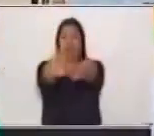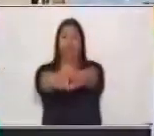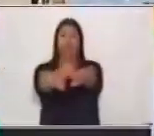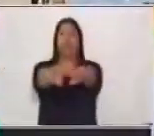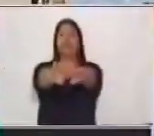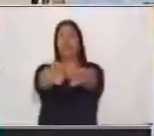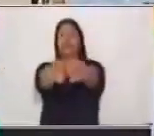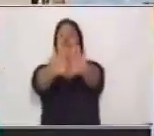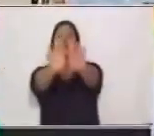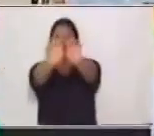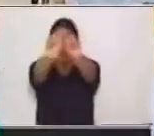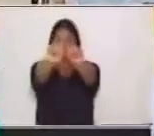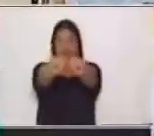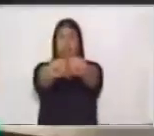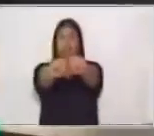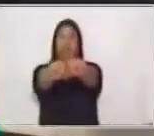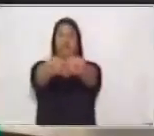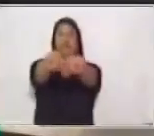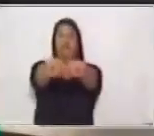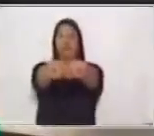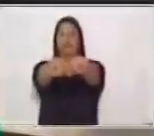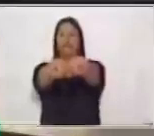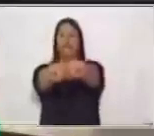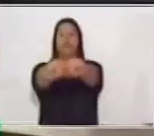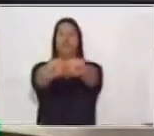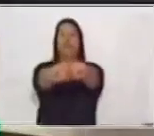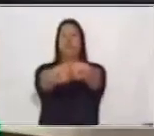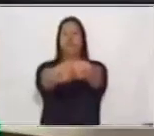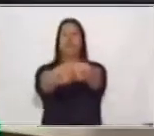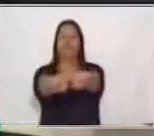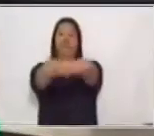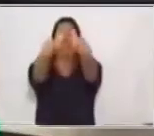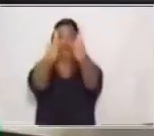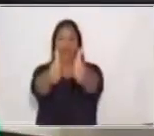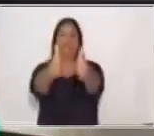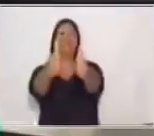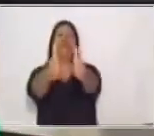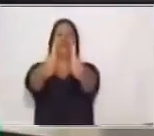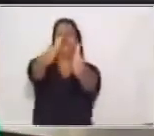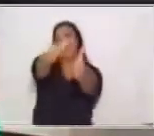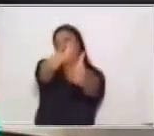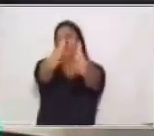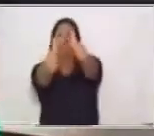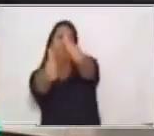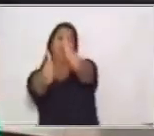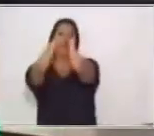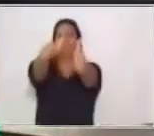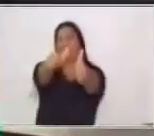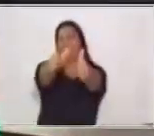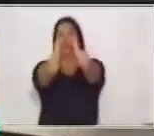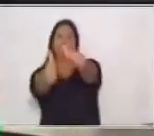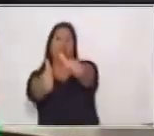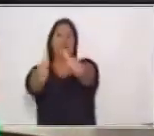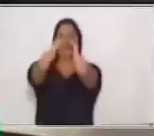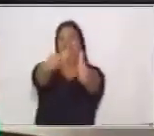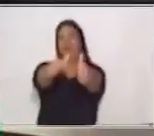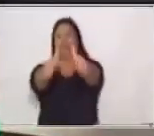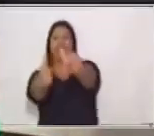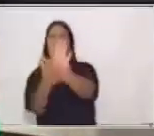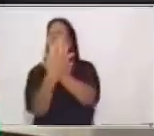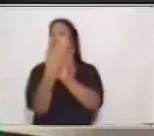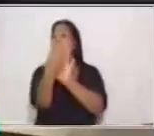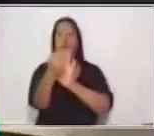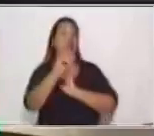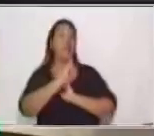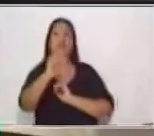extendido. Puños cerrados. Dedos arriba. Tienes que ir haciendo los movimientos